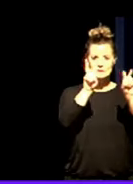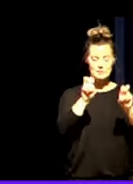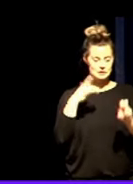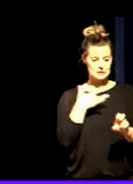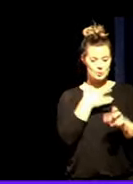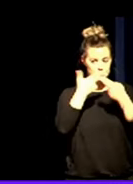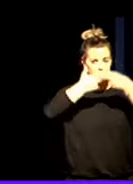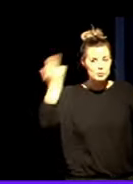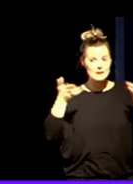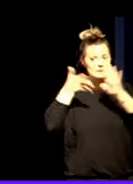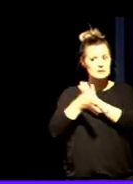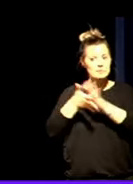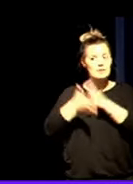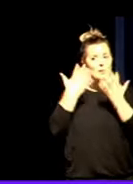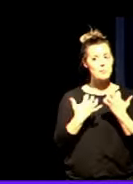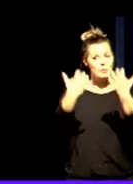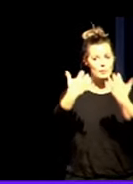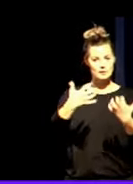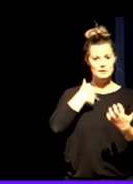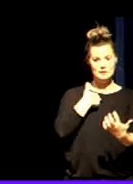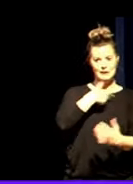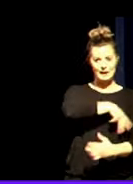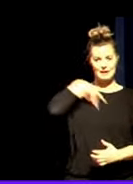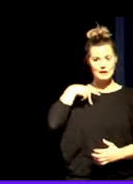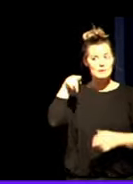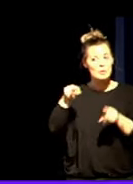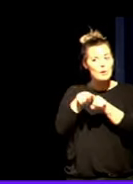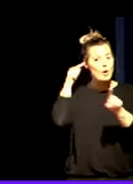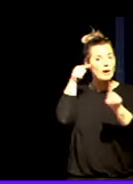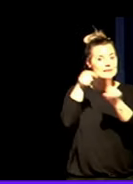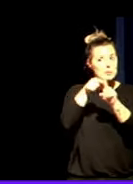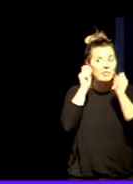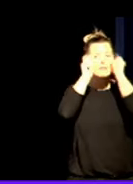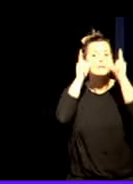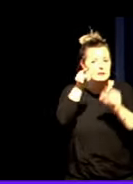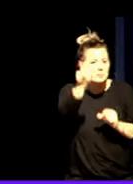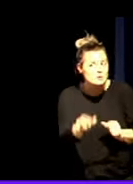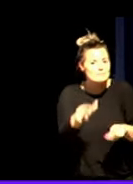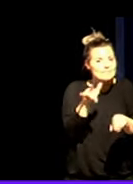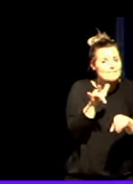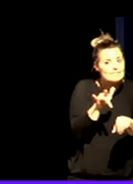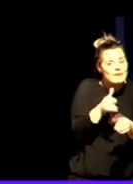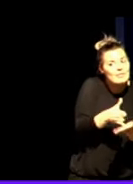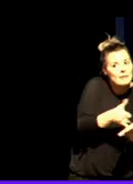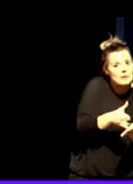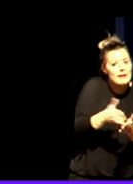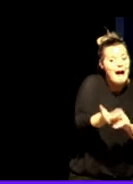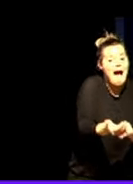van dirigidas a la población general. Aquellas que tienen como objetivo detectar a esa persona vulnerable antes de que el problema se